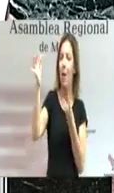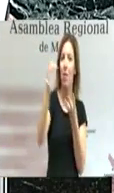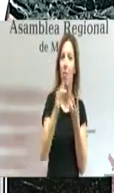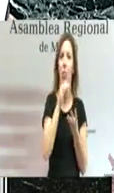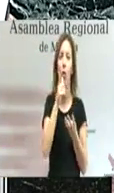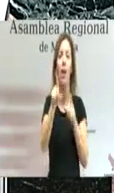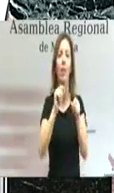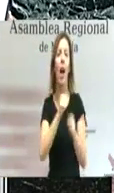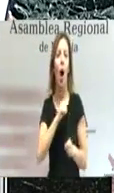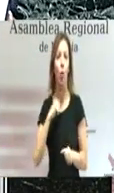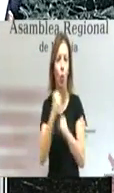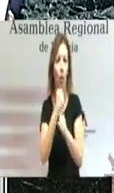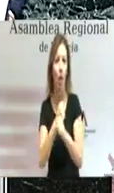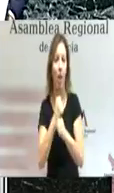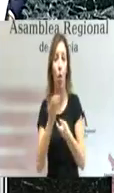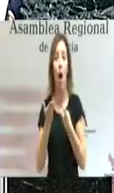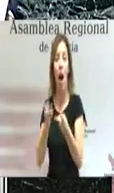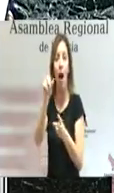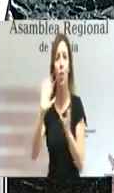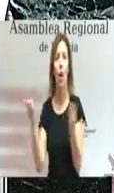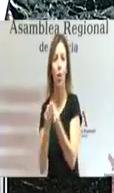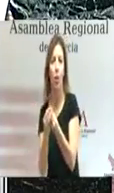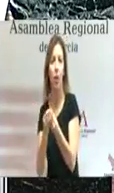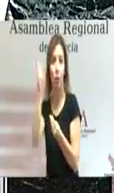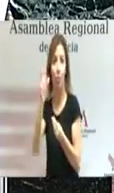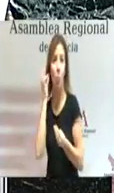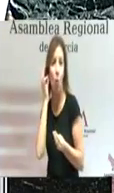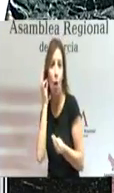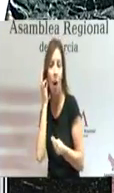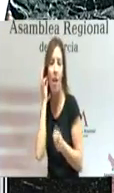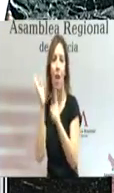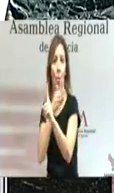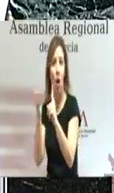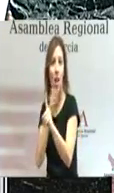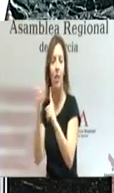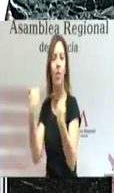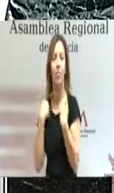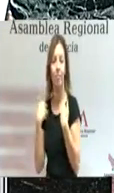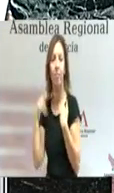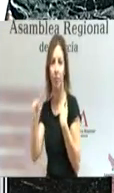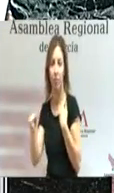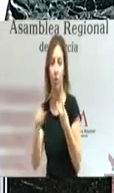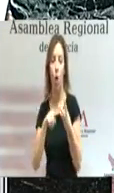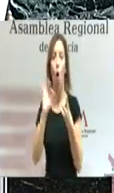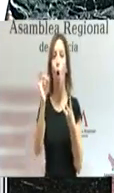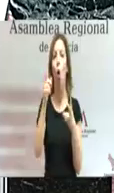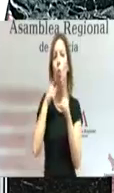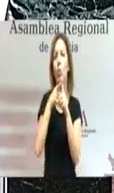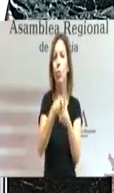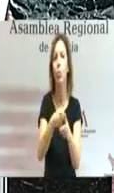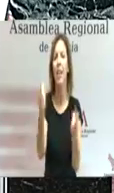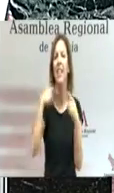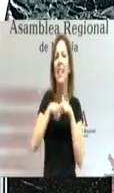empleo autónomo, las ayudas a la conciliación para las mujeres víctimas de violencia de género, las destinadas a la mejora de la